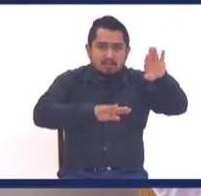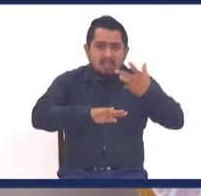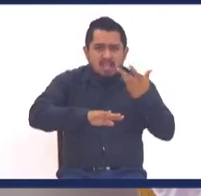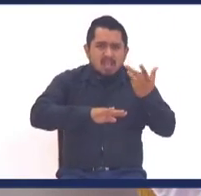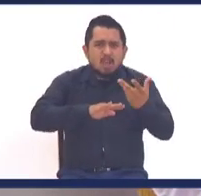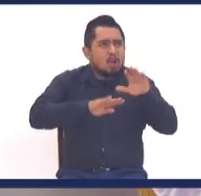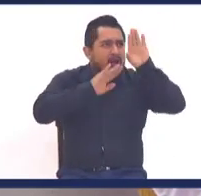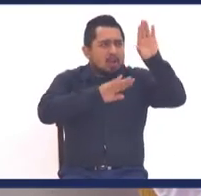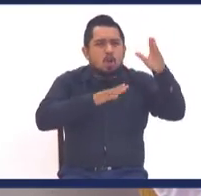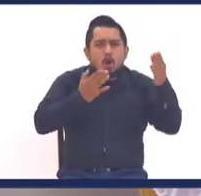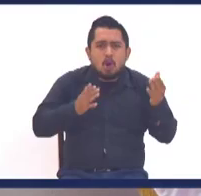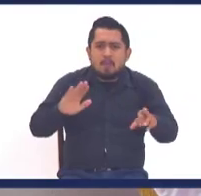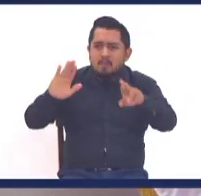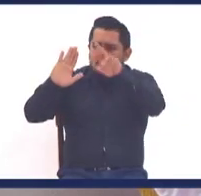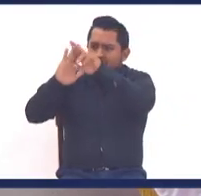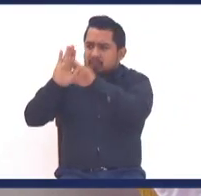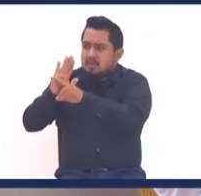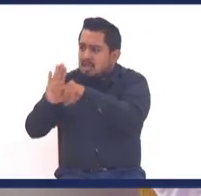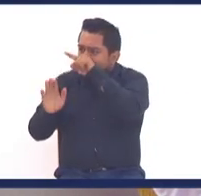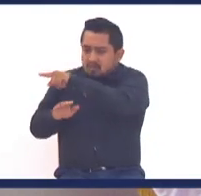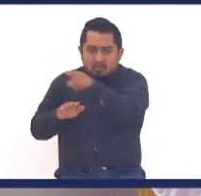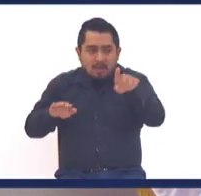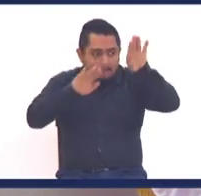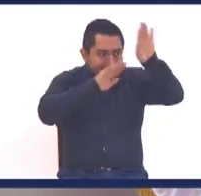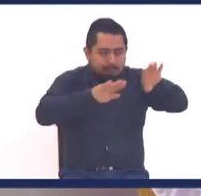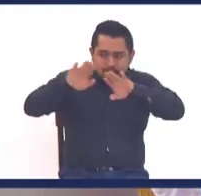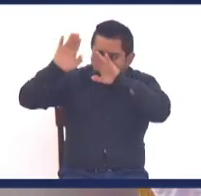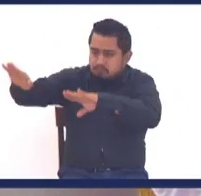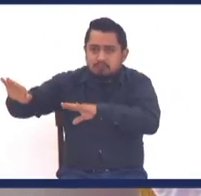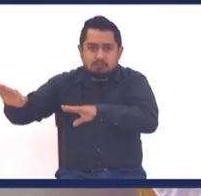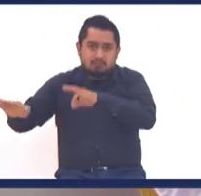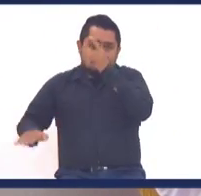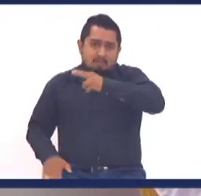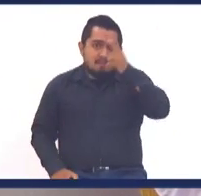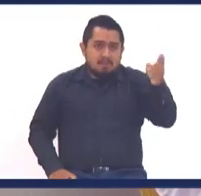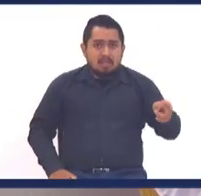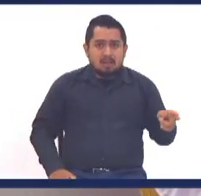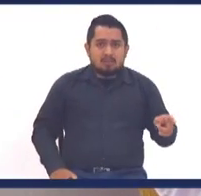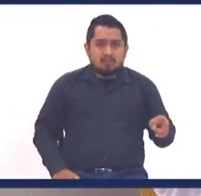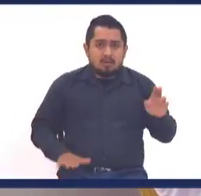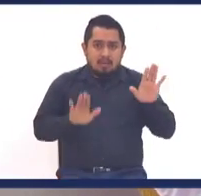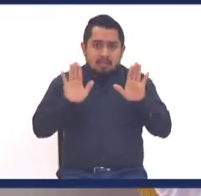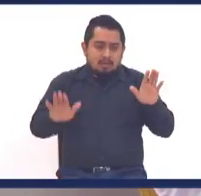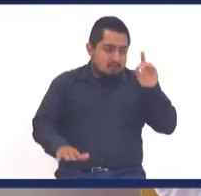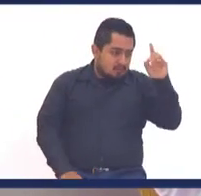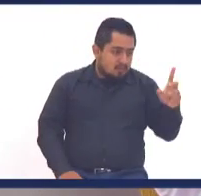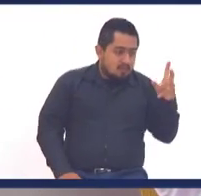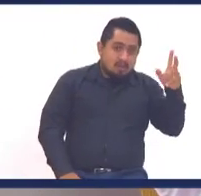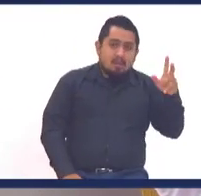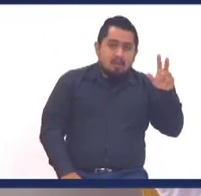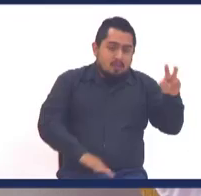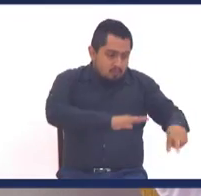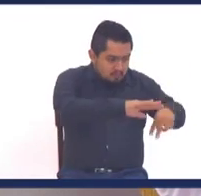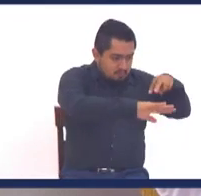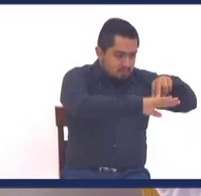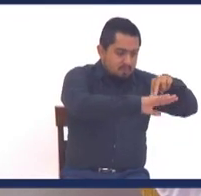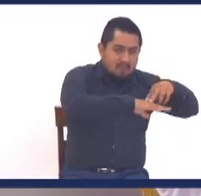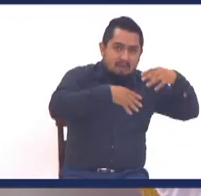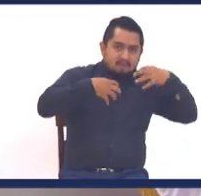de respetar a Dios, es respetando al prójimo, entonces cuando Cristo dice, yo soy la resurrección y la vida,